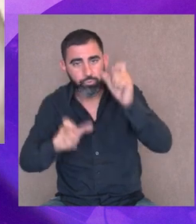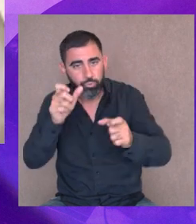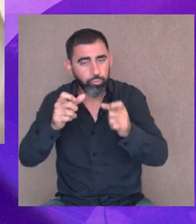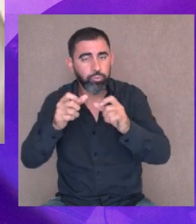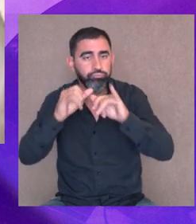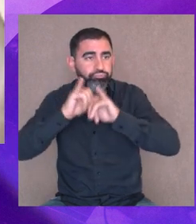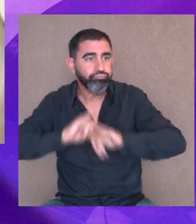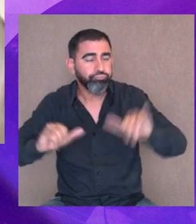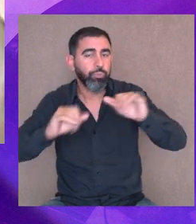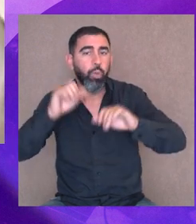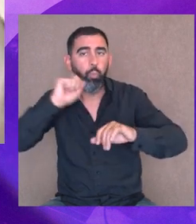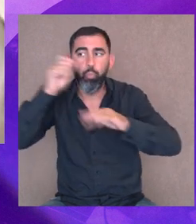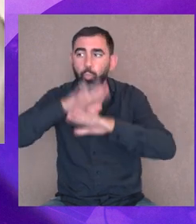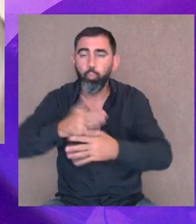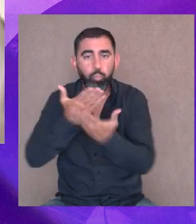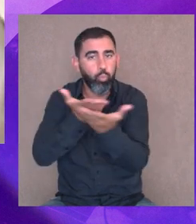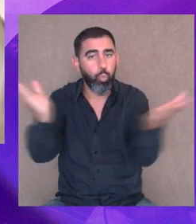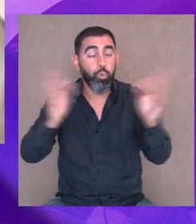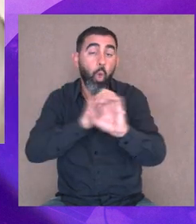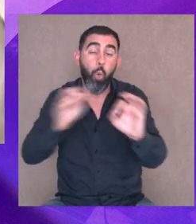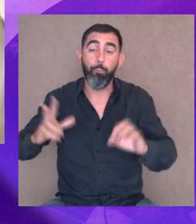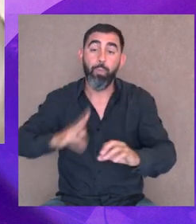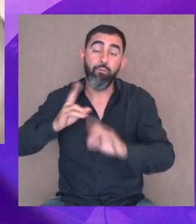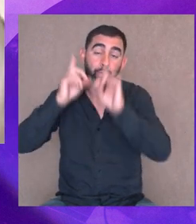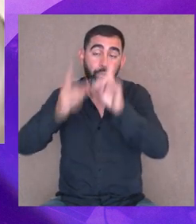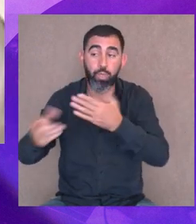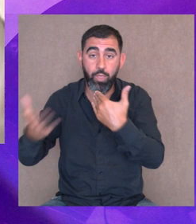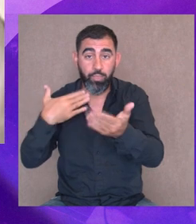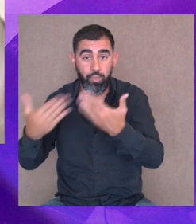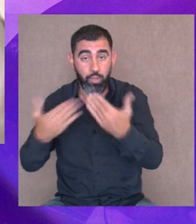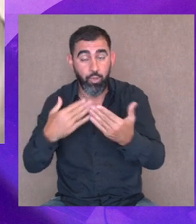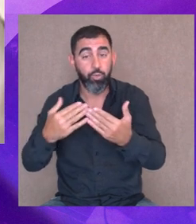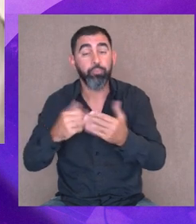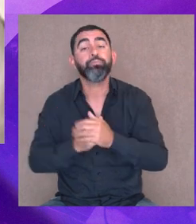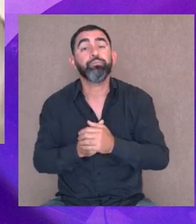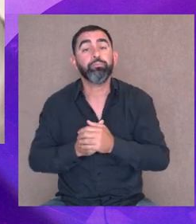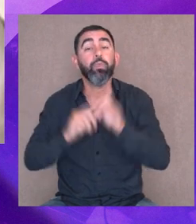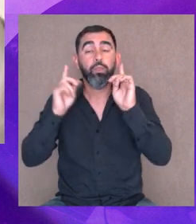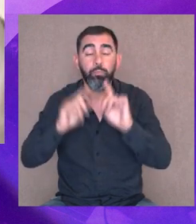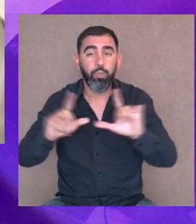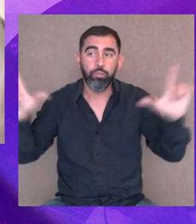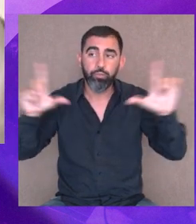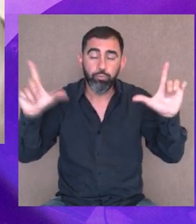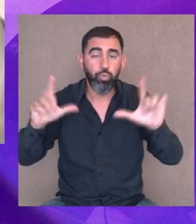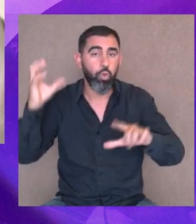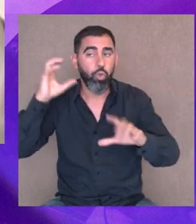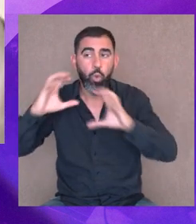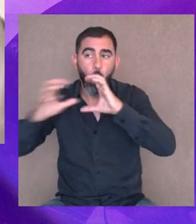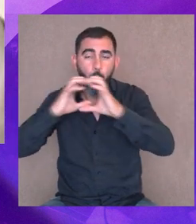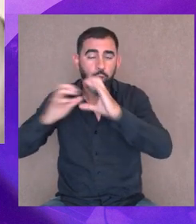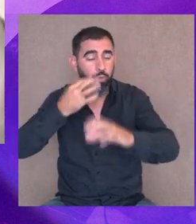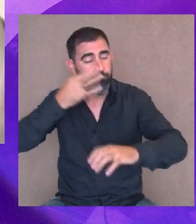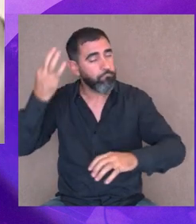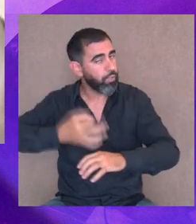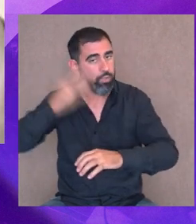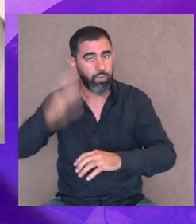conversación pública y todas las conversaciones privadas que podamos tener, y los medios han tenido un